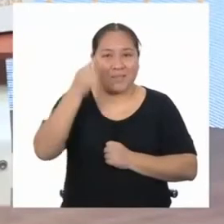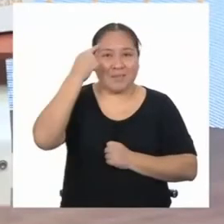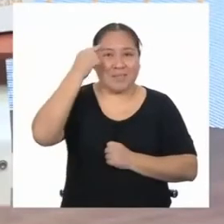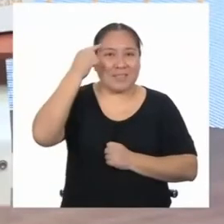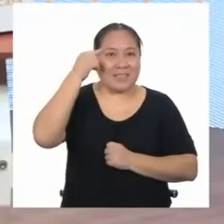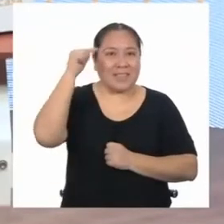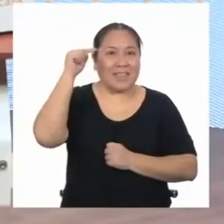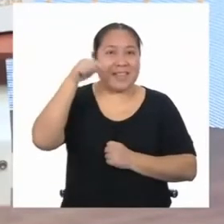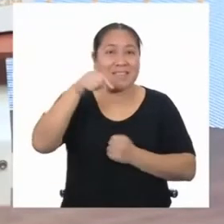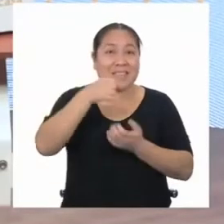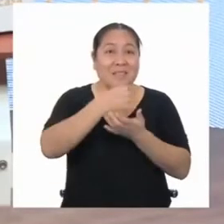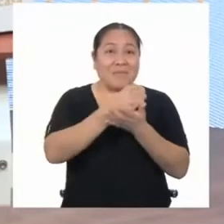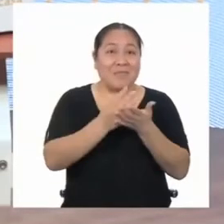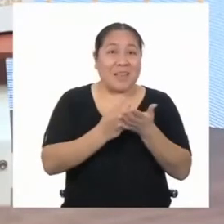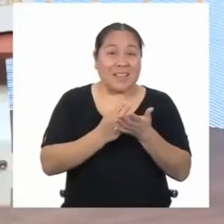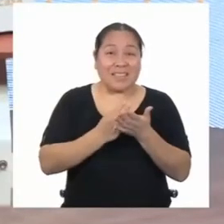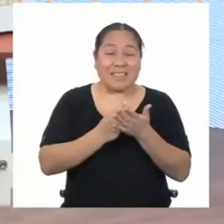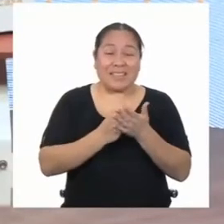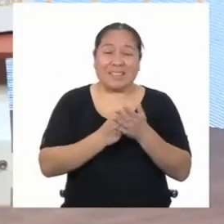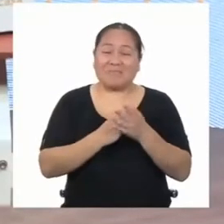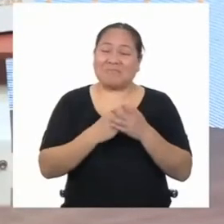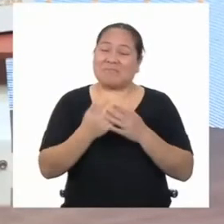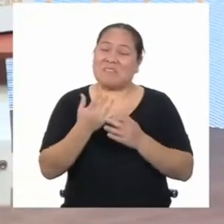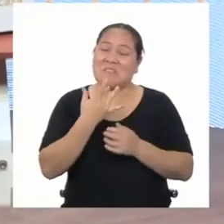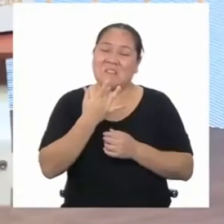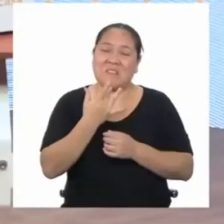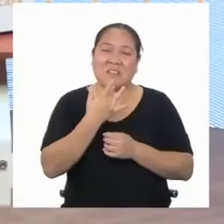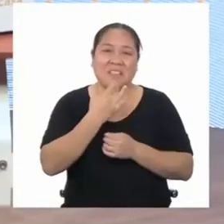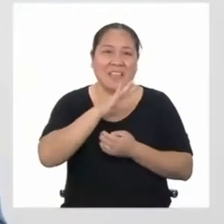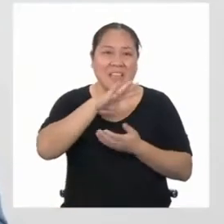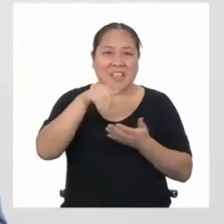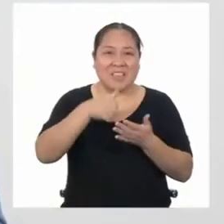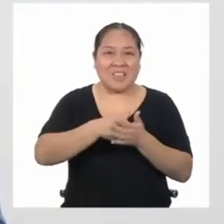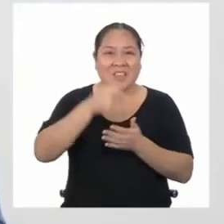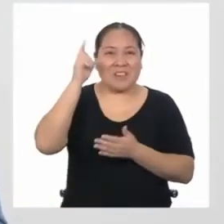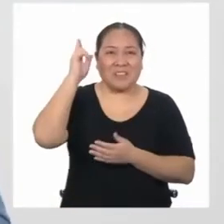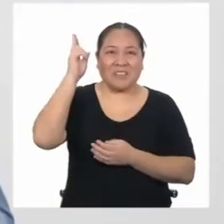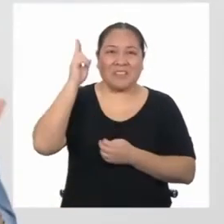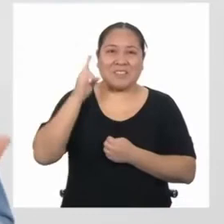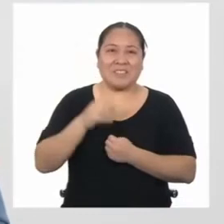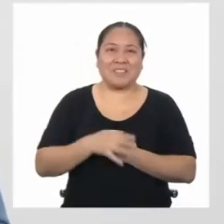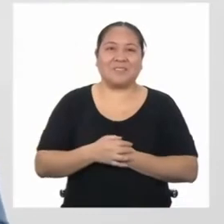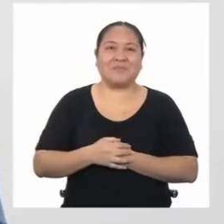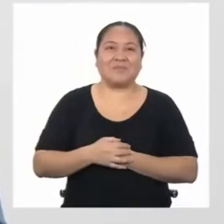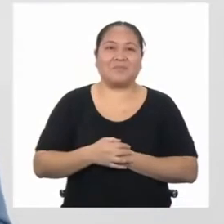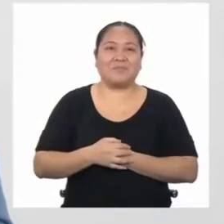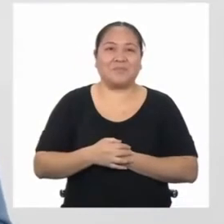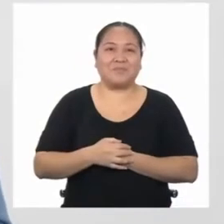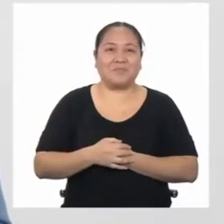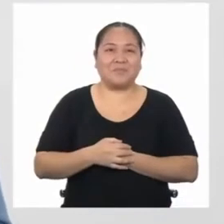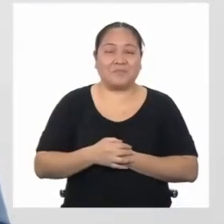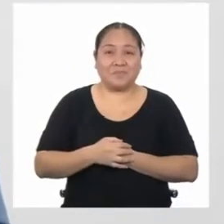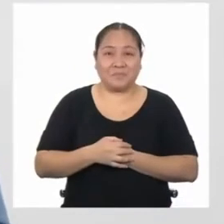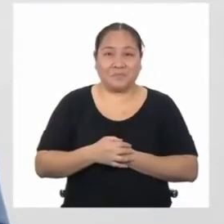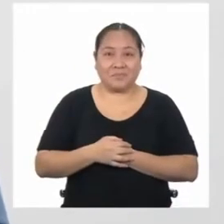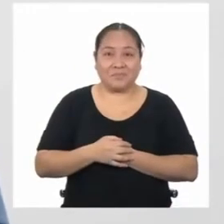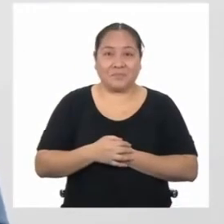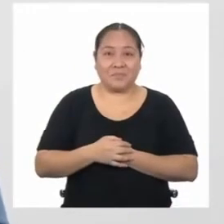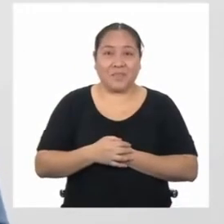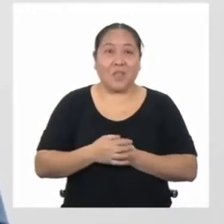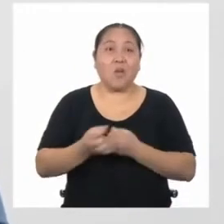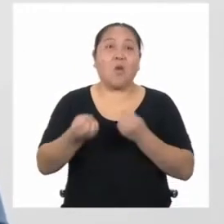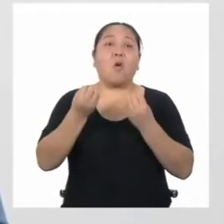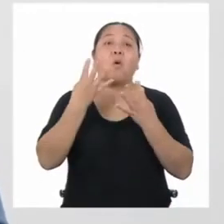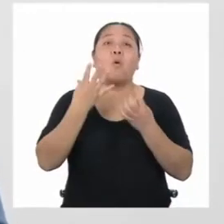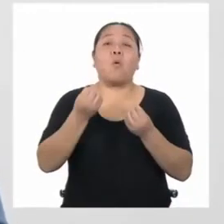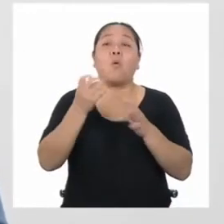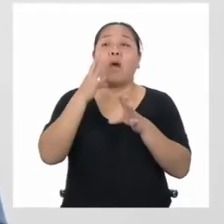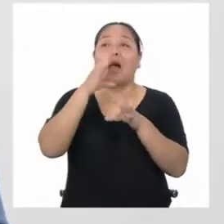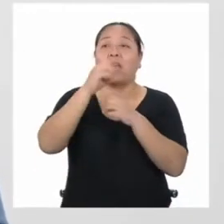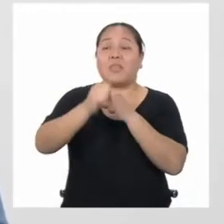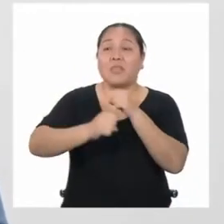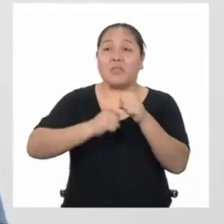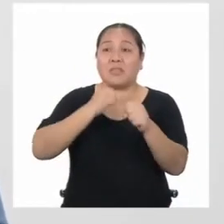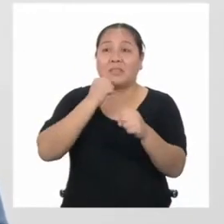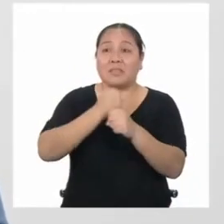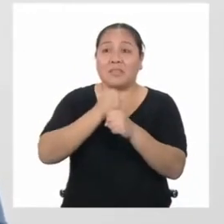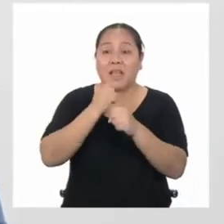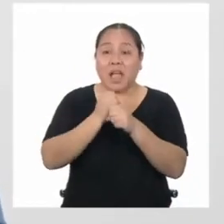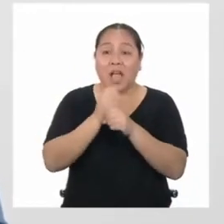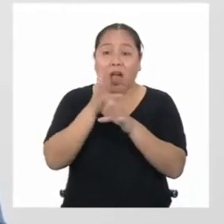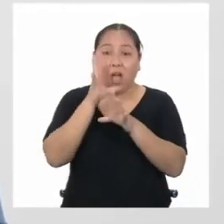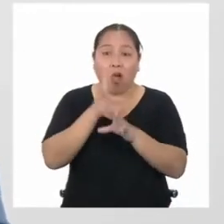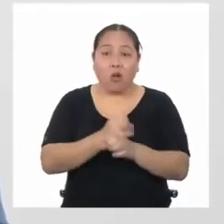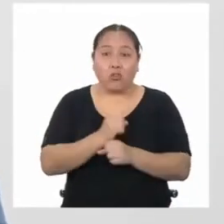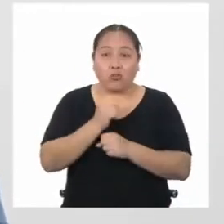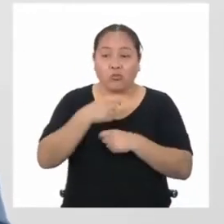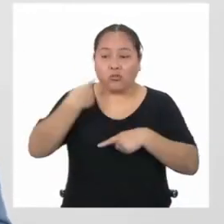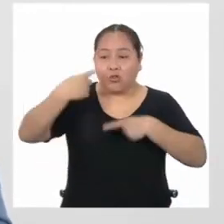parte favorita de todas y todos los docentes que participan aquí. Es que imagínate, cuántos años acostumbrada a ver las chicas y los